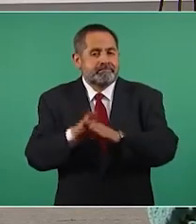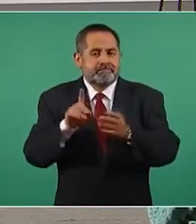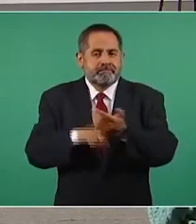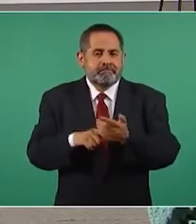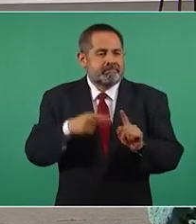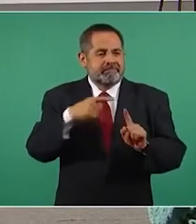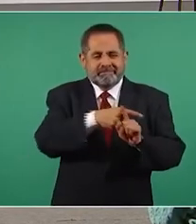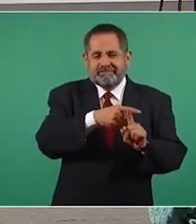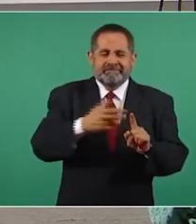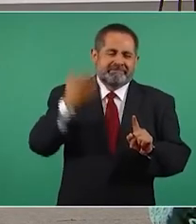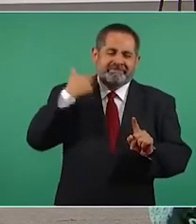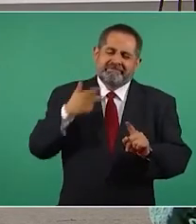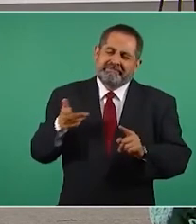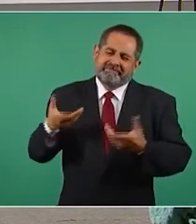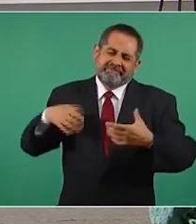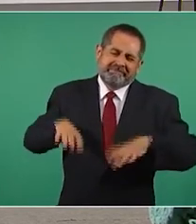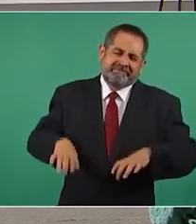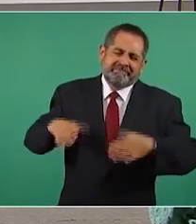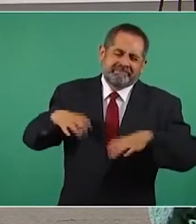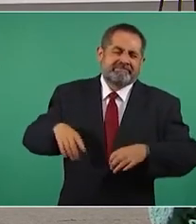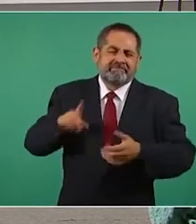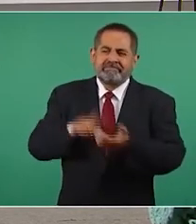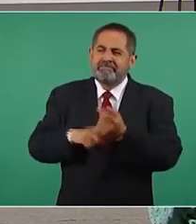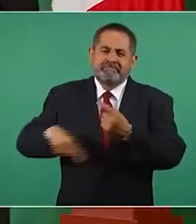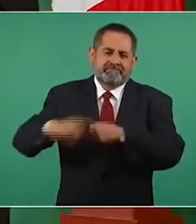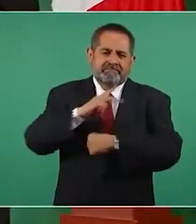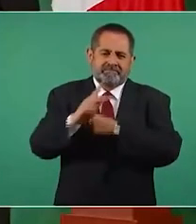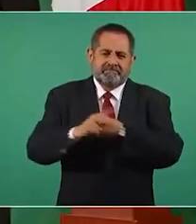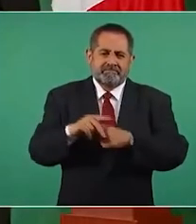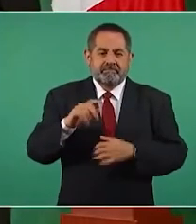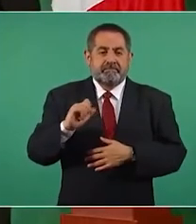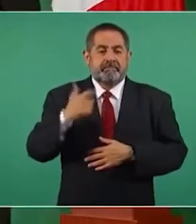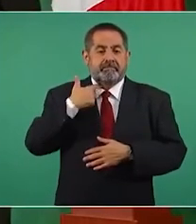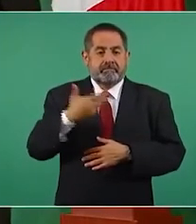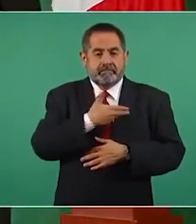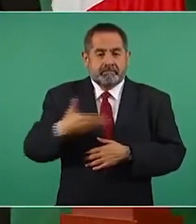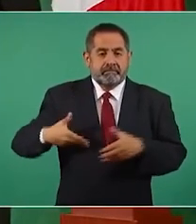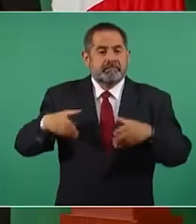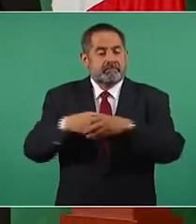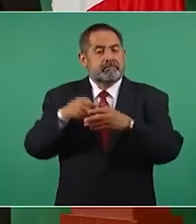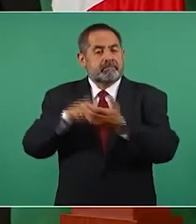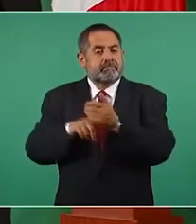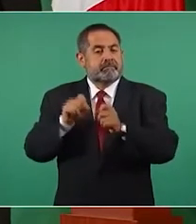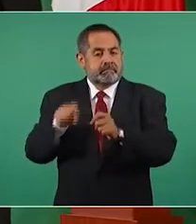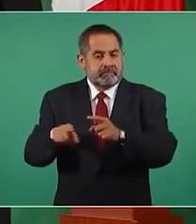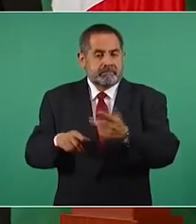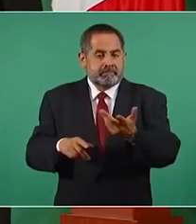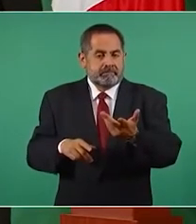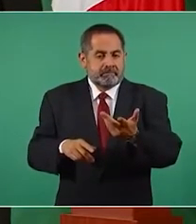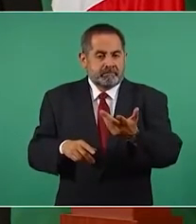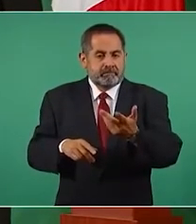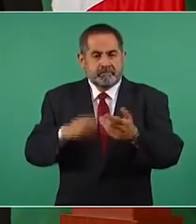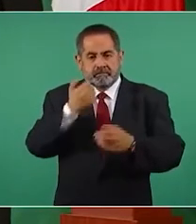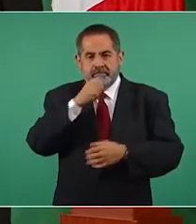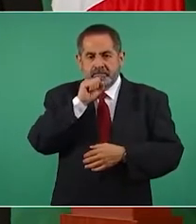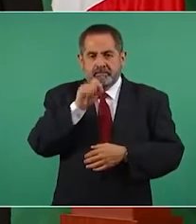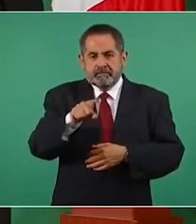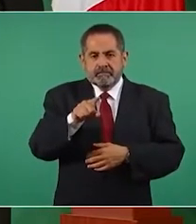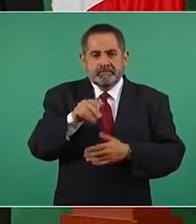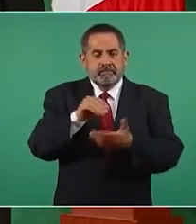laceró a nuestro país el expresidente y también sigue